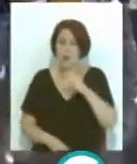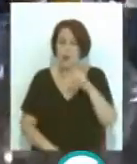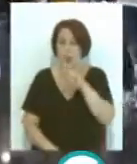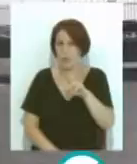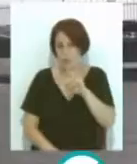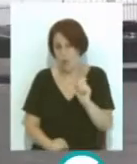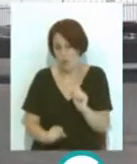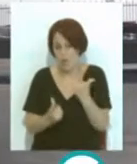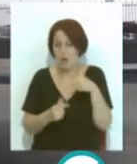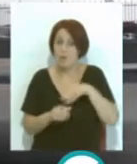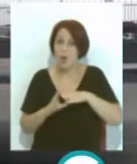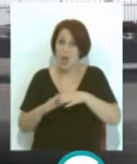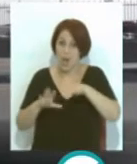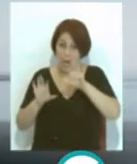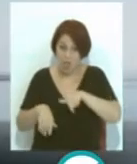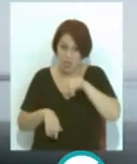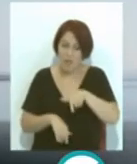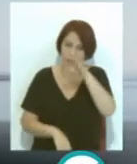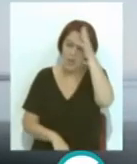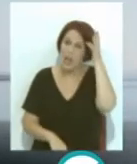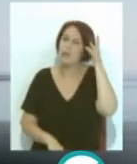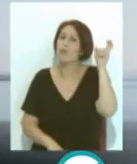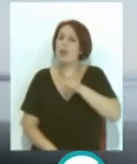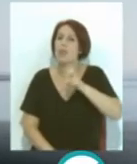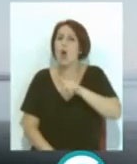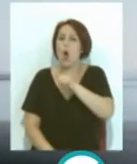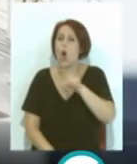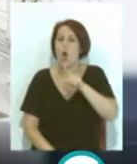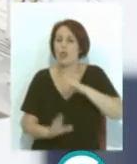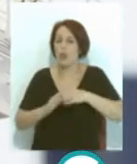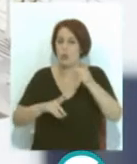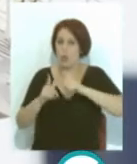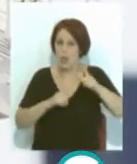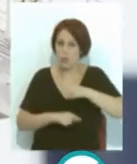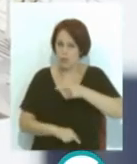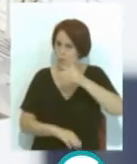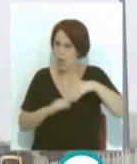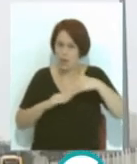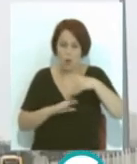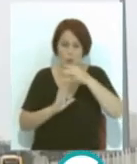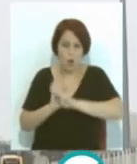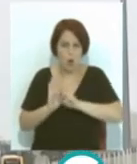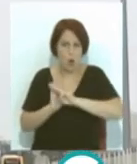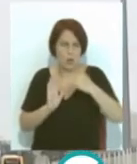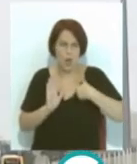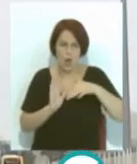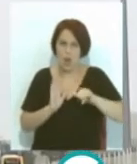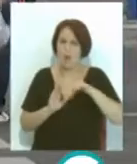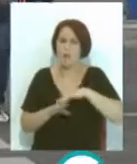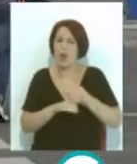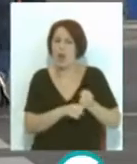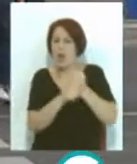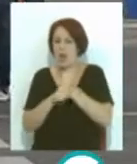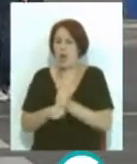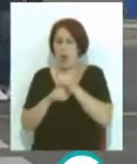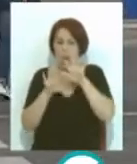A día de hoy el puerto de Cádiz prevé este verano la llegada de al menos 11 cruceros que ya cuentan con los protocolos requeridos para hacer escala en la